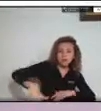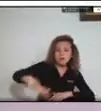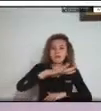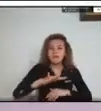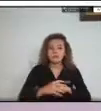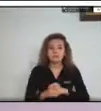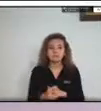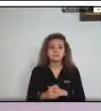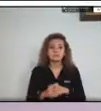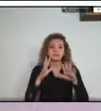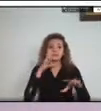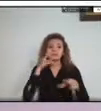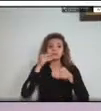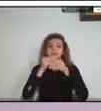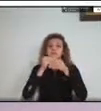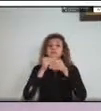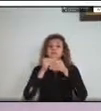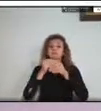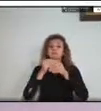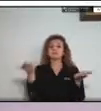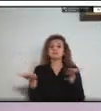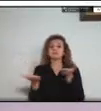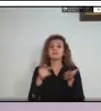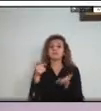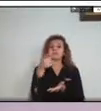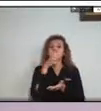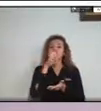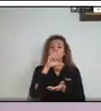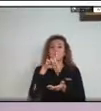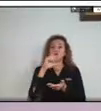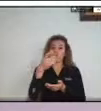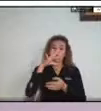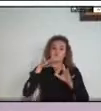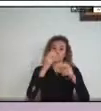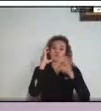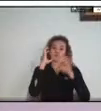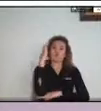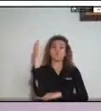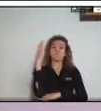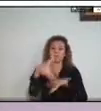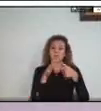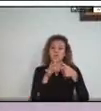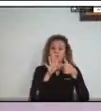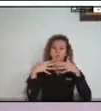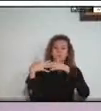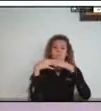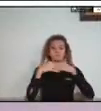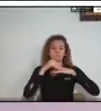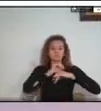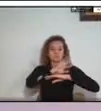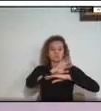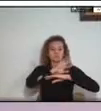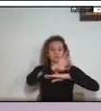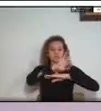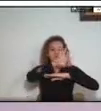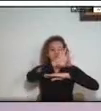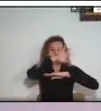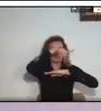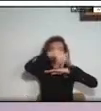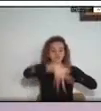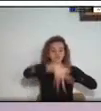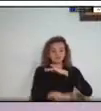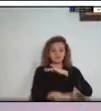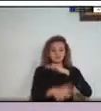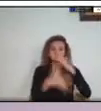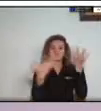Geológico Colombiano, se presentó la metodología para la evaluación del riesgo por movimientos en masa a escala detallada. Y por último, se abordó